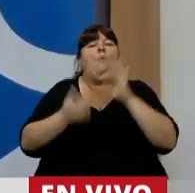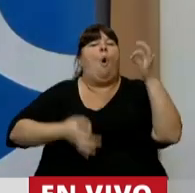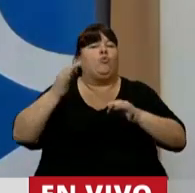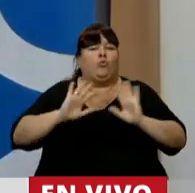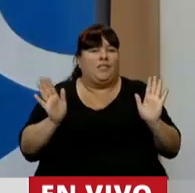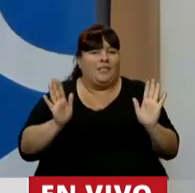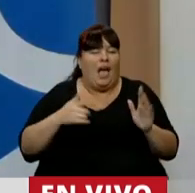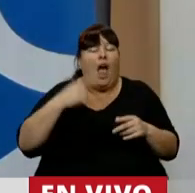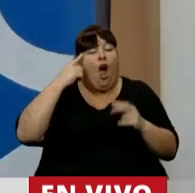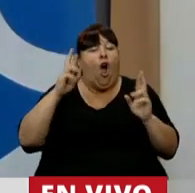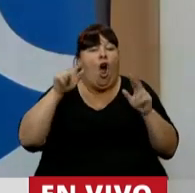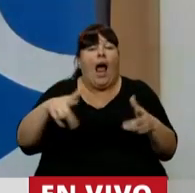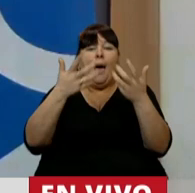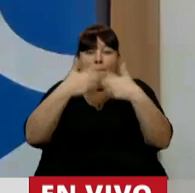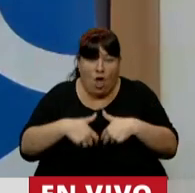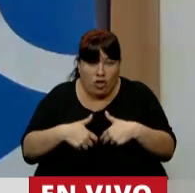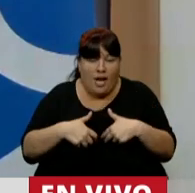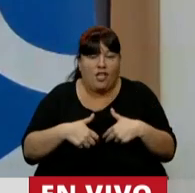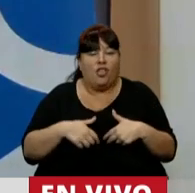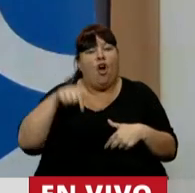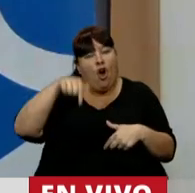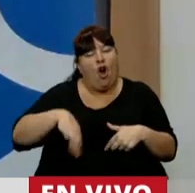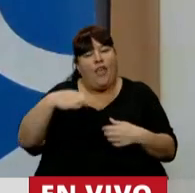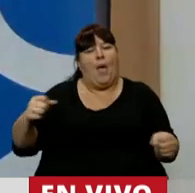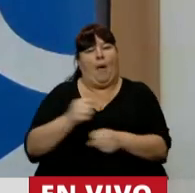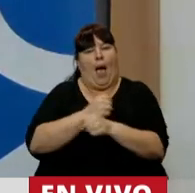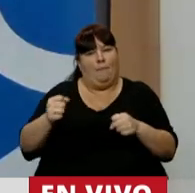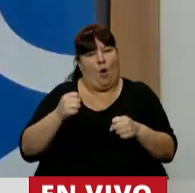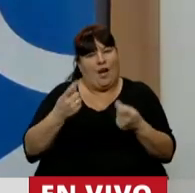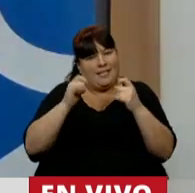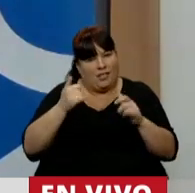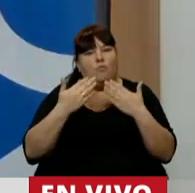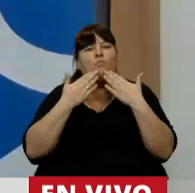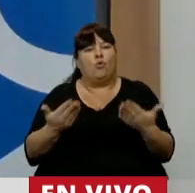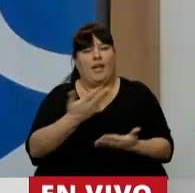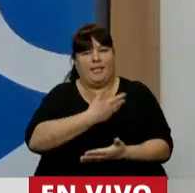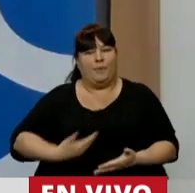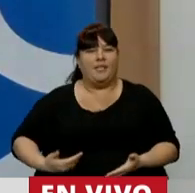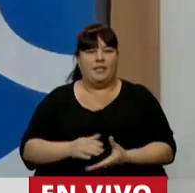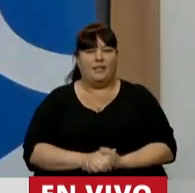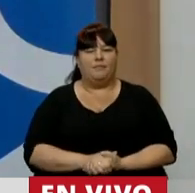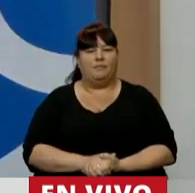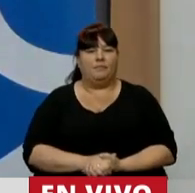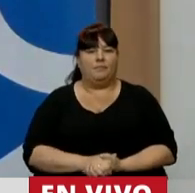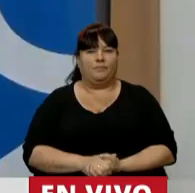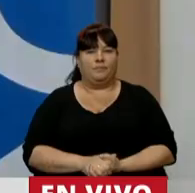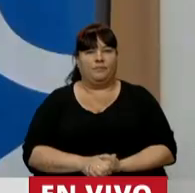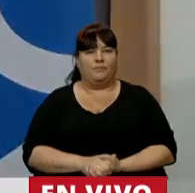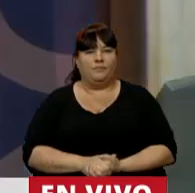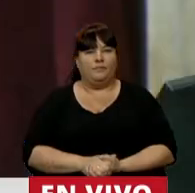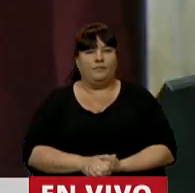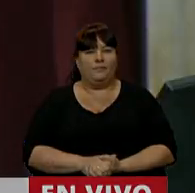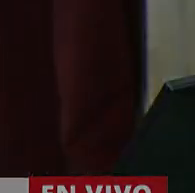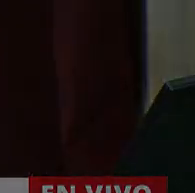eso esperamos que este proyecto tenga hoy la media sanción que merece muchas gracias señor presidente gracias